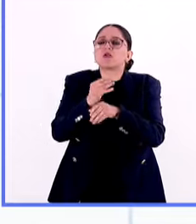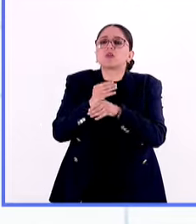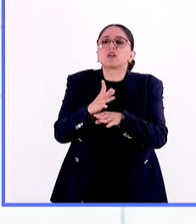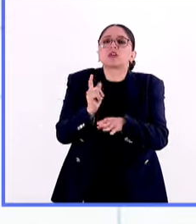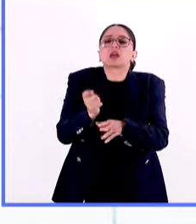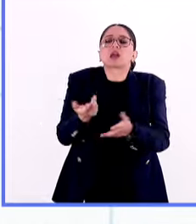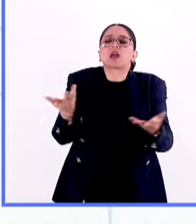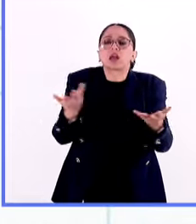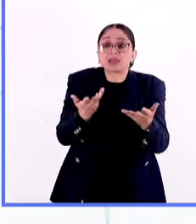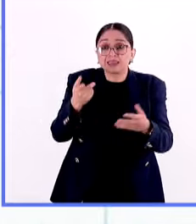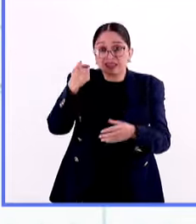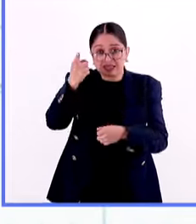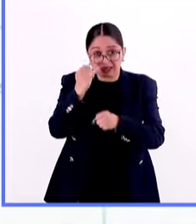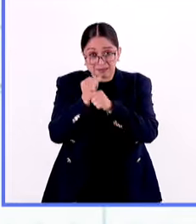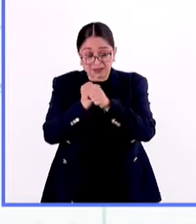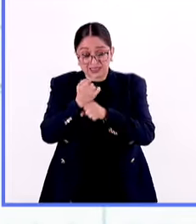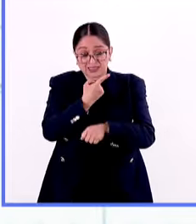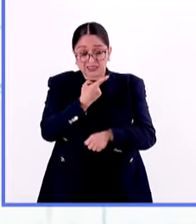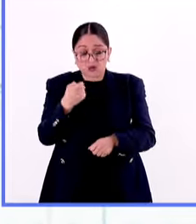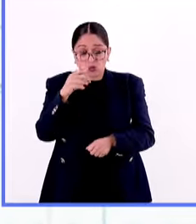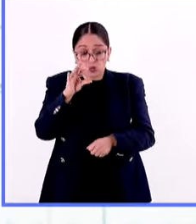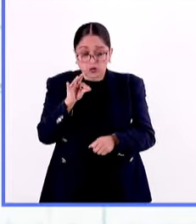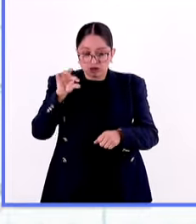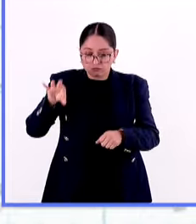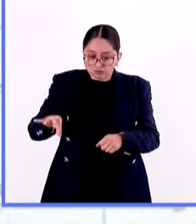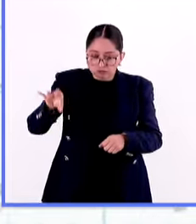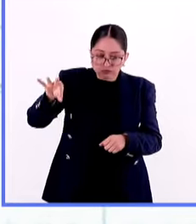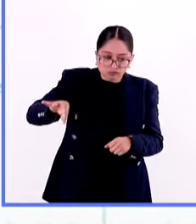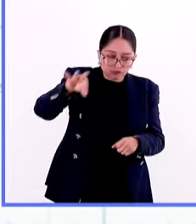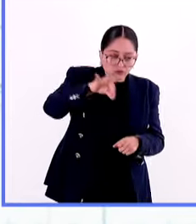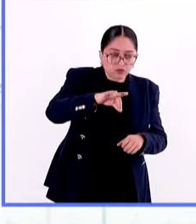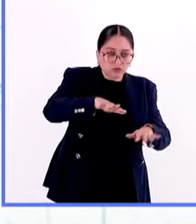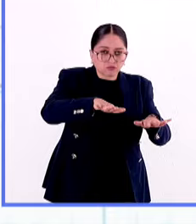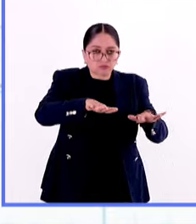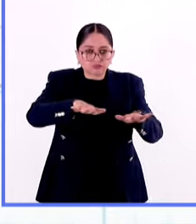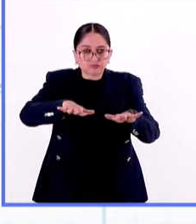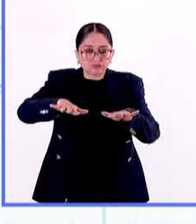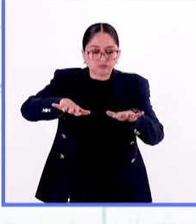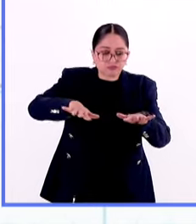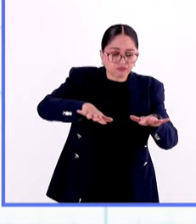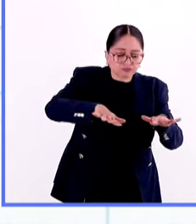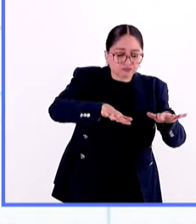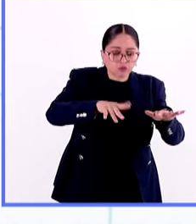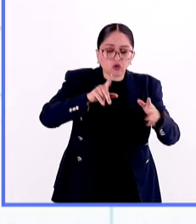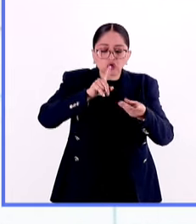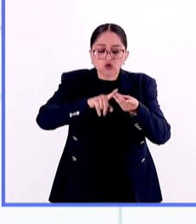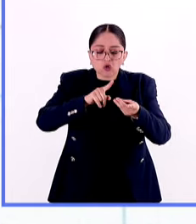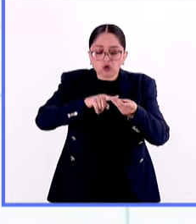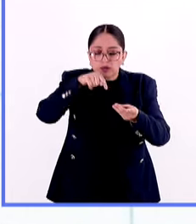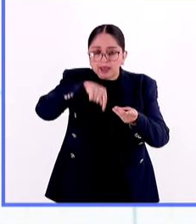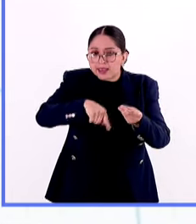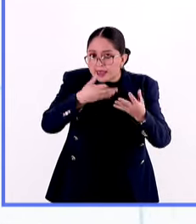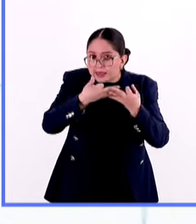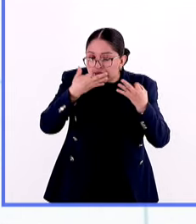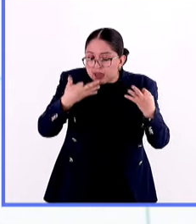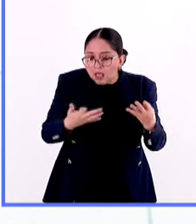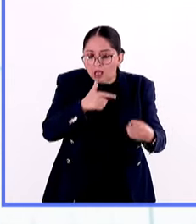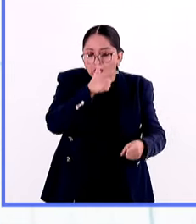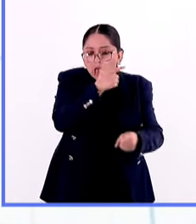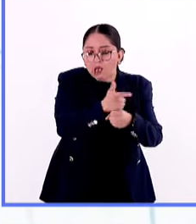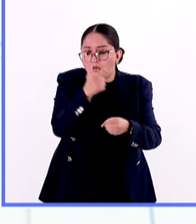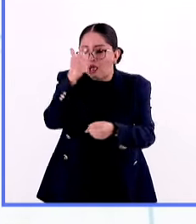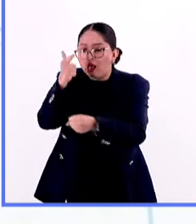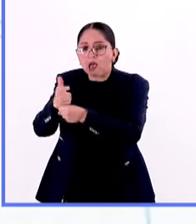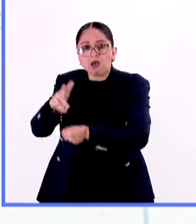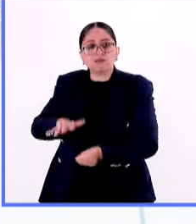investigadores colocaron 140 sensores sísmicos para detectar y registrar movimientos y vibraciones de la Tierra en diferentes puntos